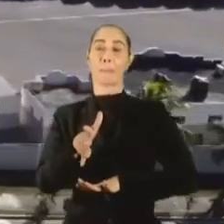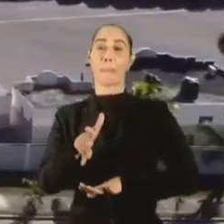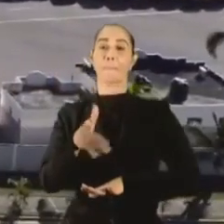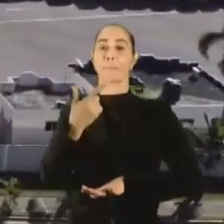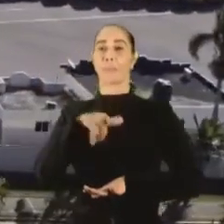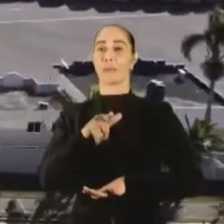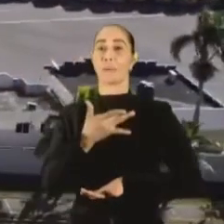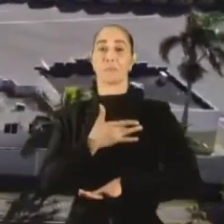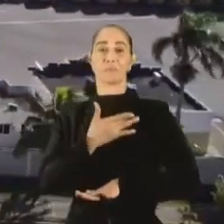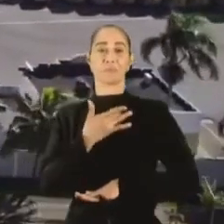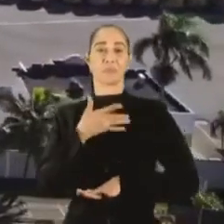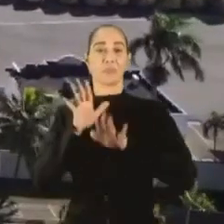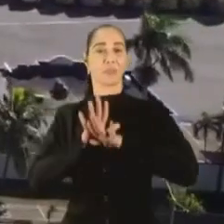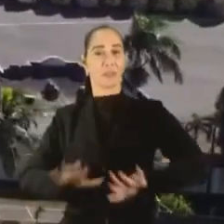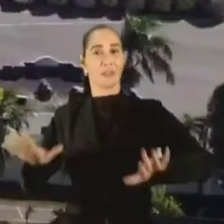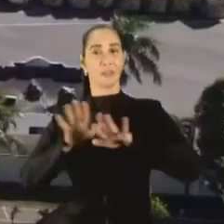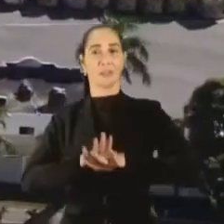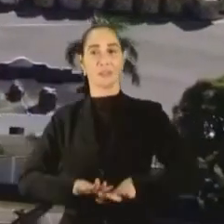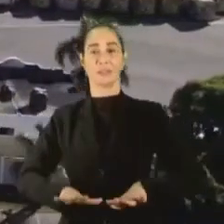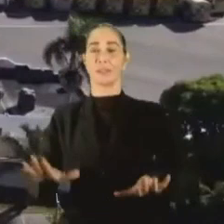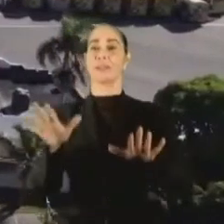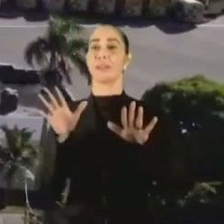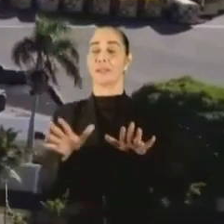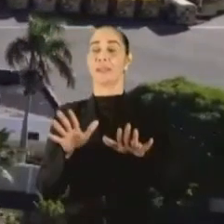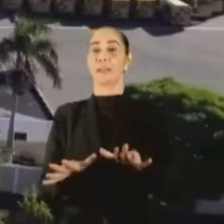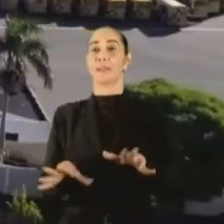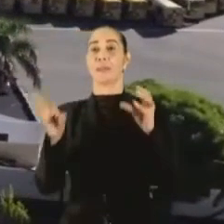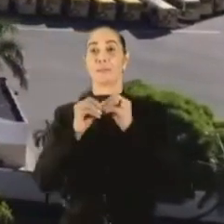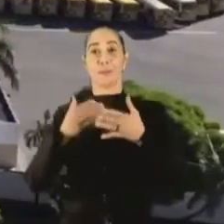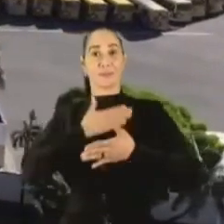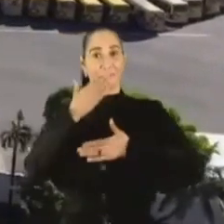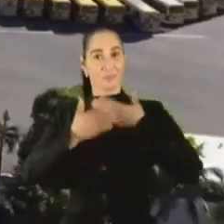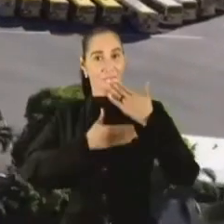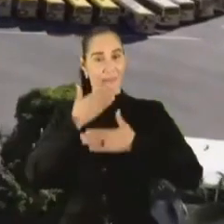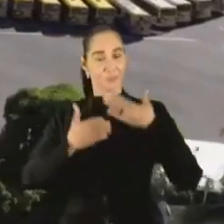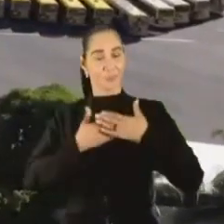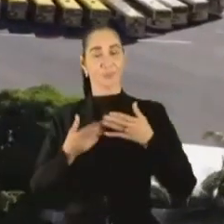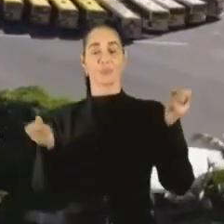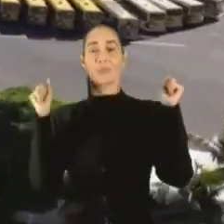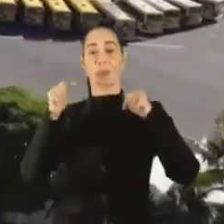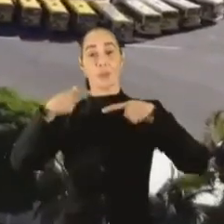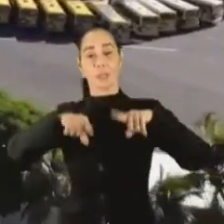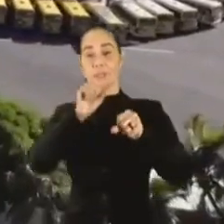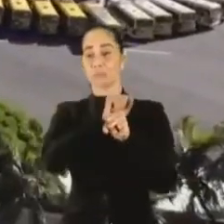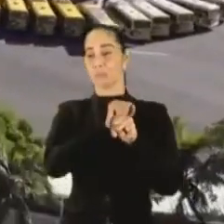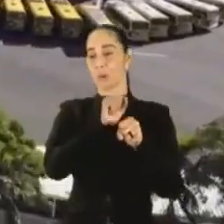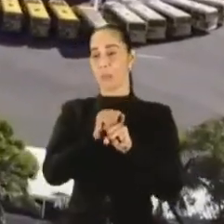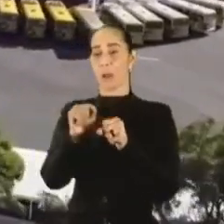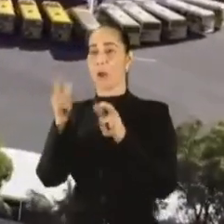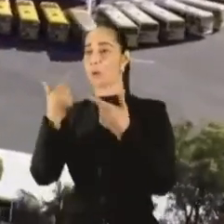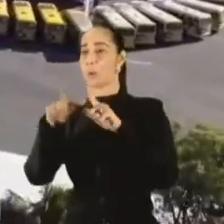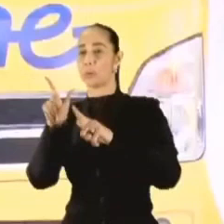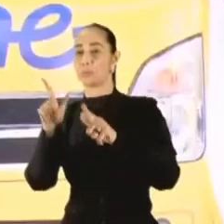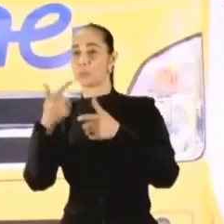van a estar mucho más tranquilas mucho más contentas podrán podrán irse a trabajar o hacer cualquier